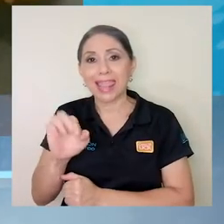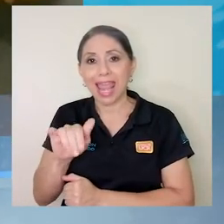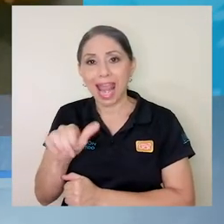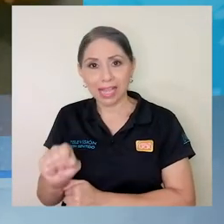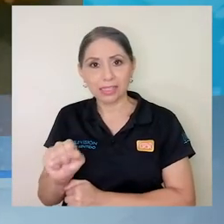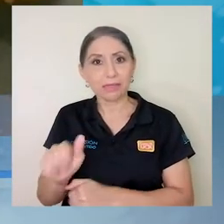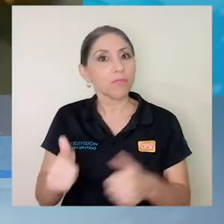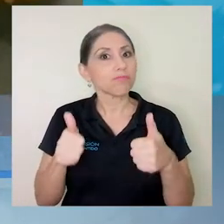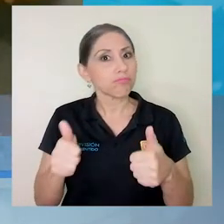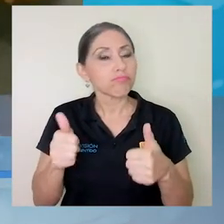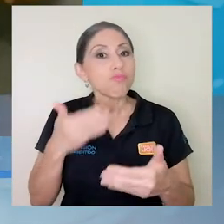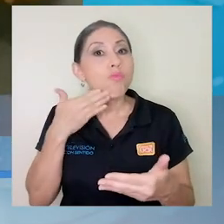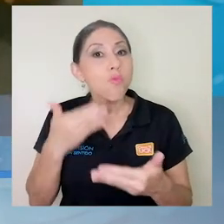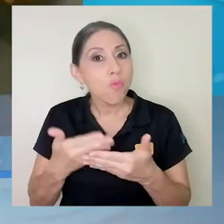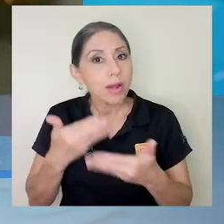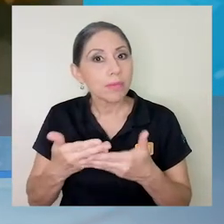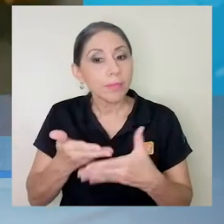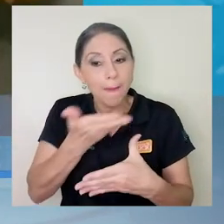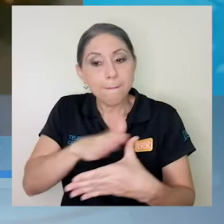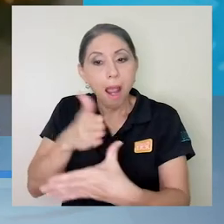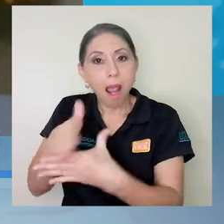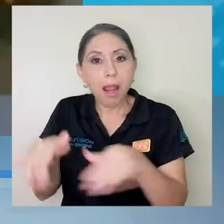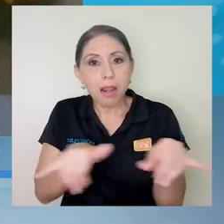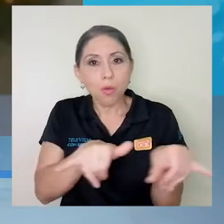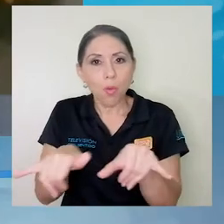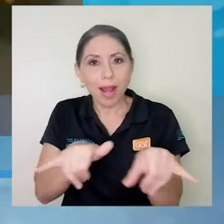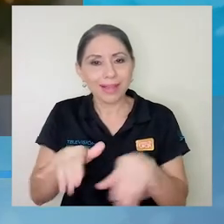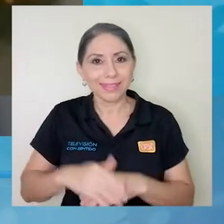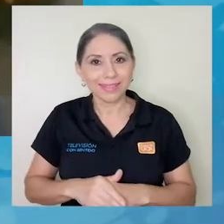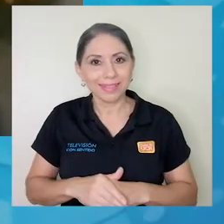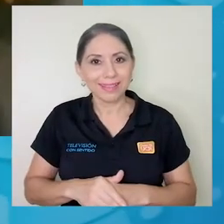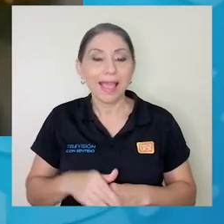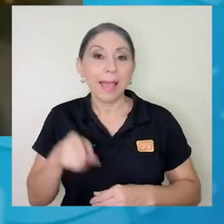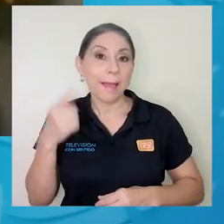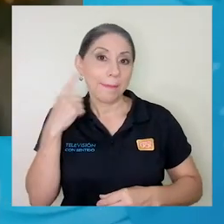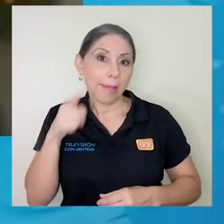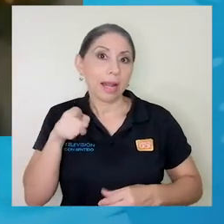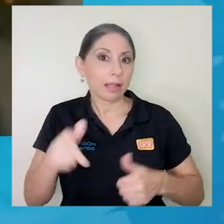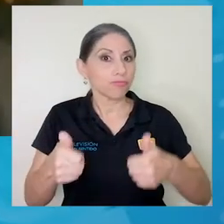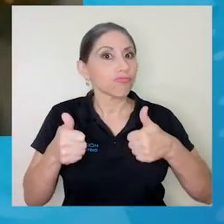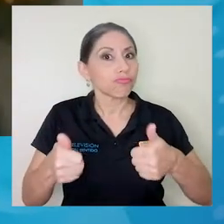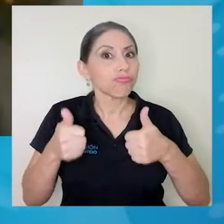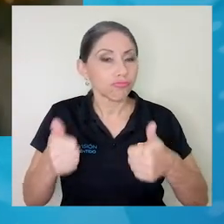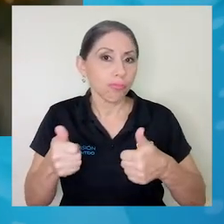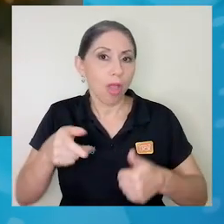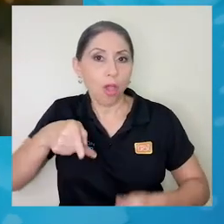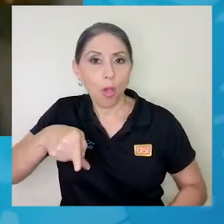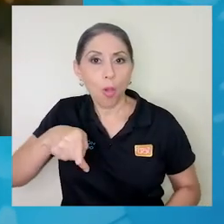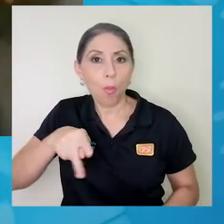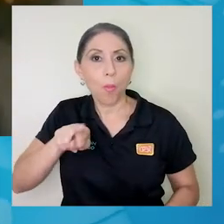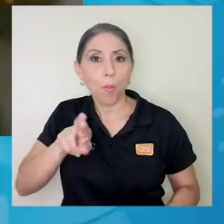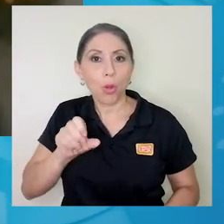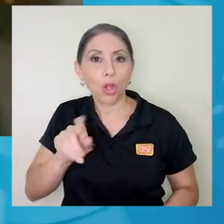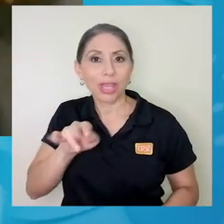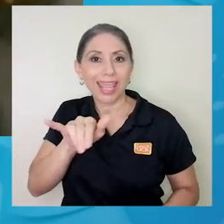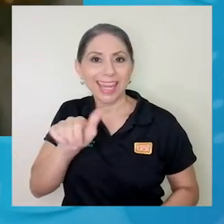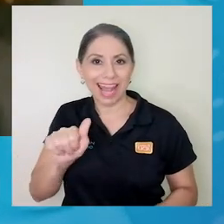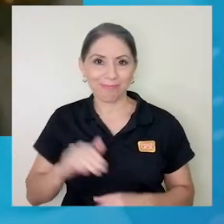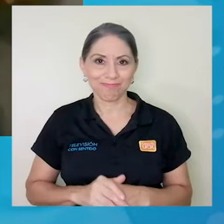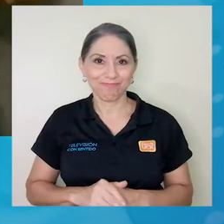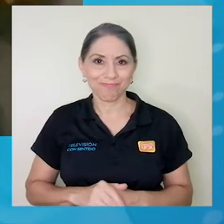una buena práctica en proporciones iguales para que haya, digamos, una buena fuente de proteína.